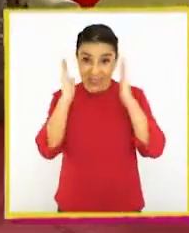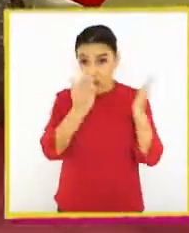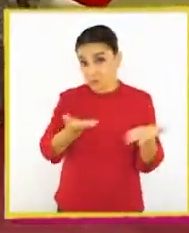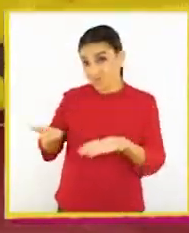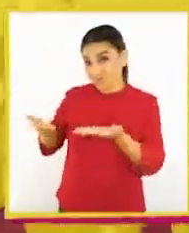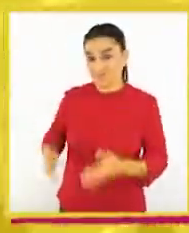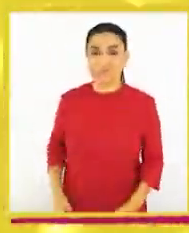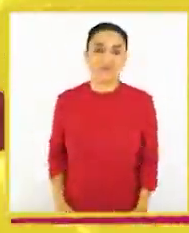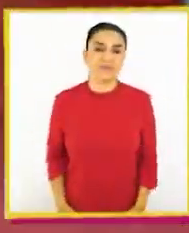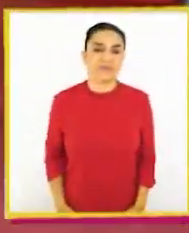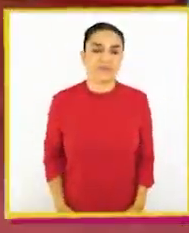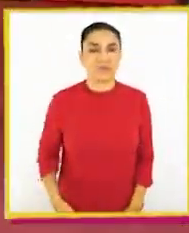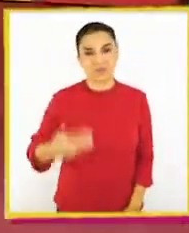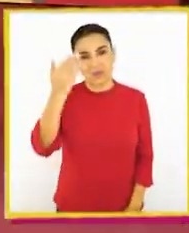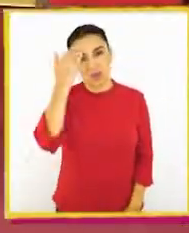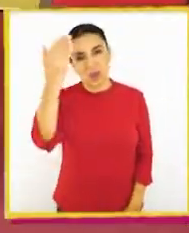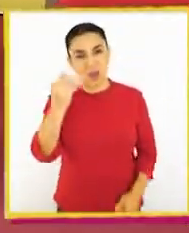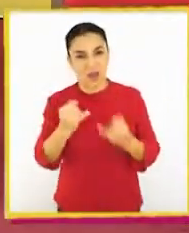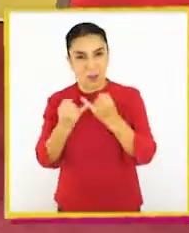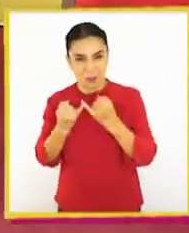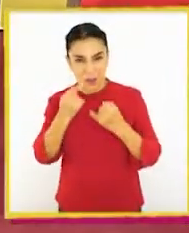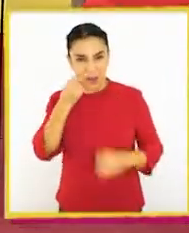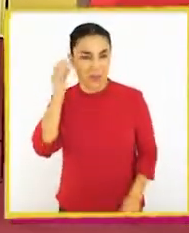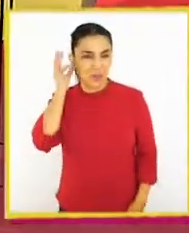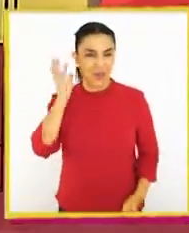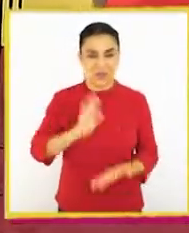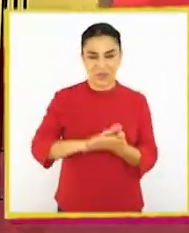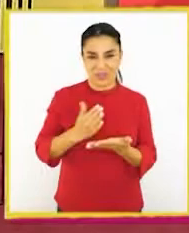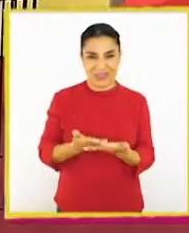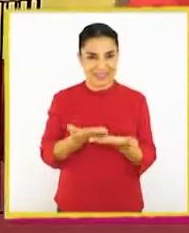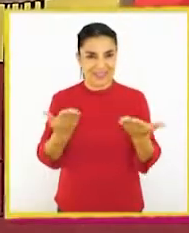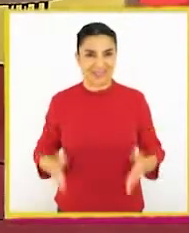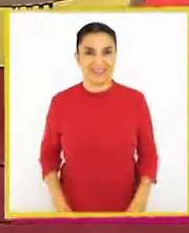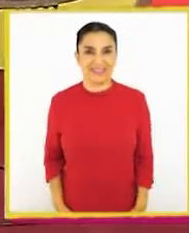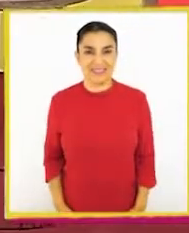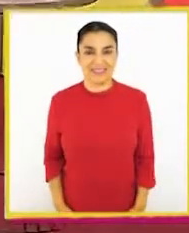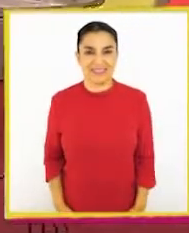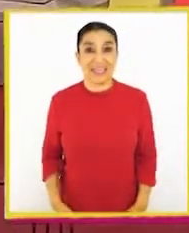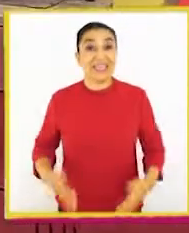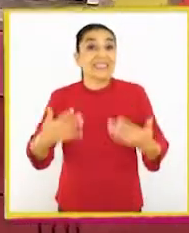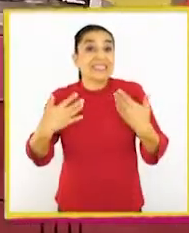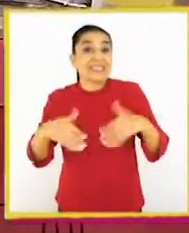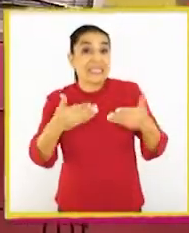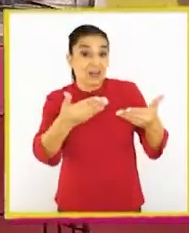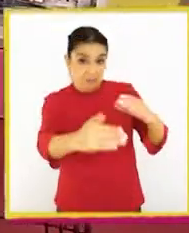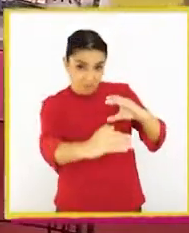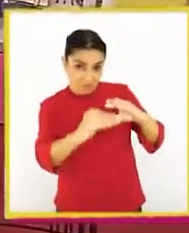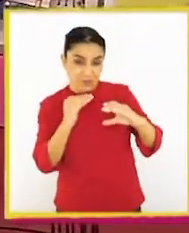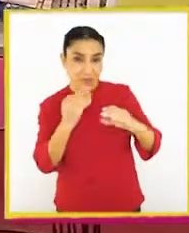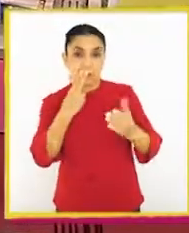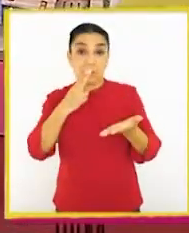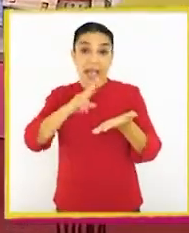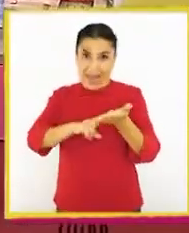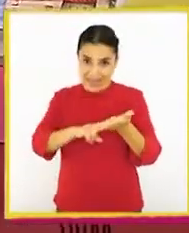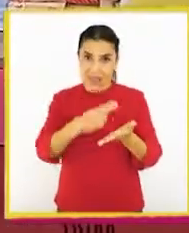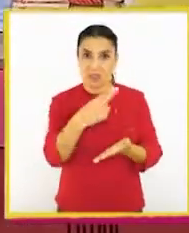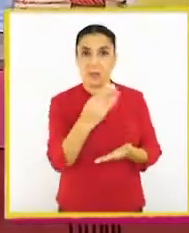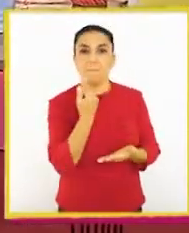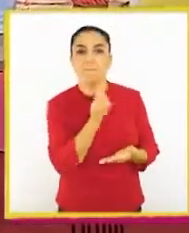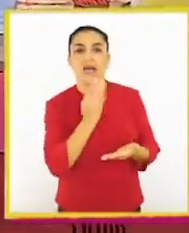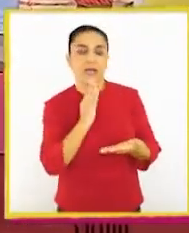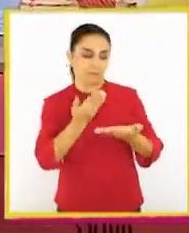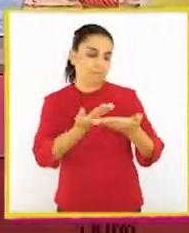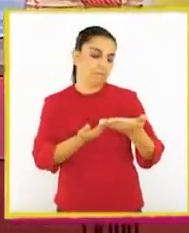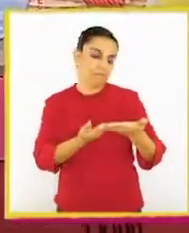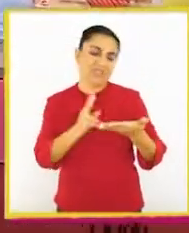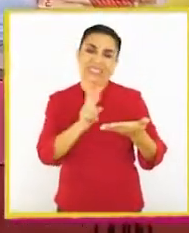¡Atentos! Hola, amigos y amigas. ¿Cómo están? ¡Sí! ¿Ya recibí la carta que Maca me envió? La